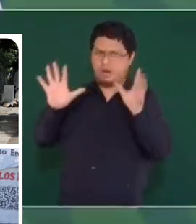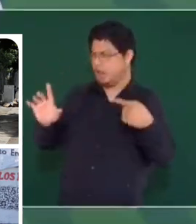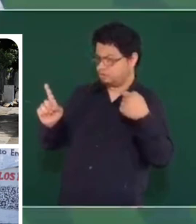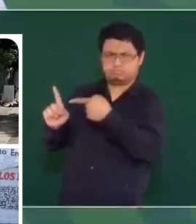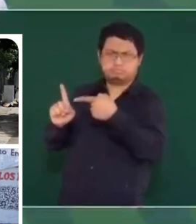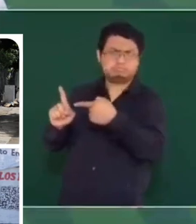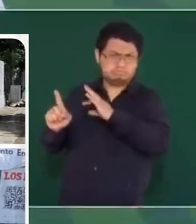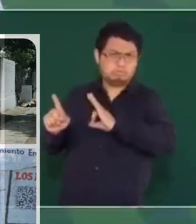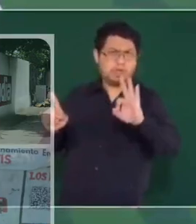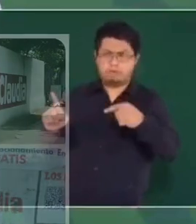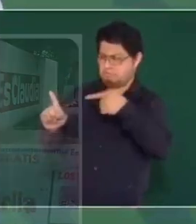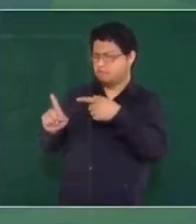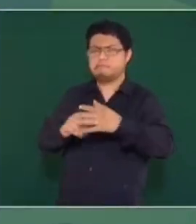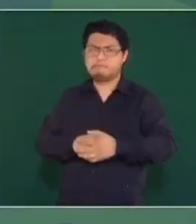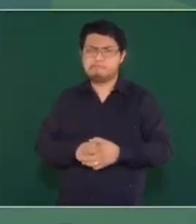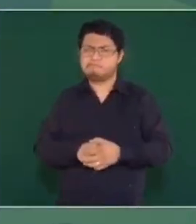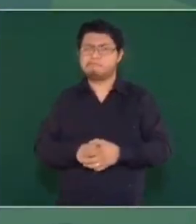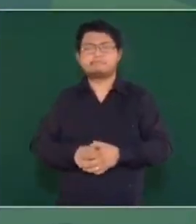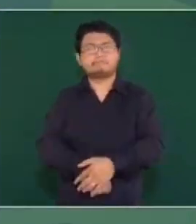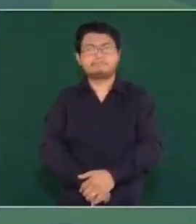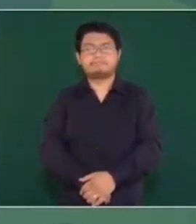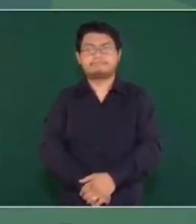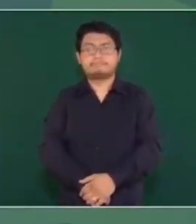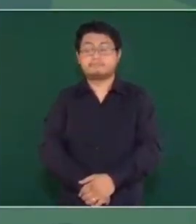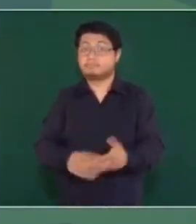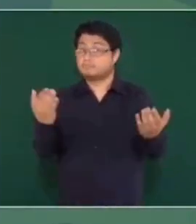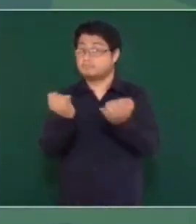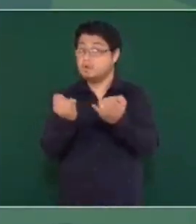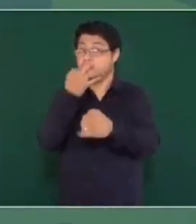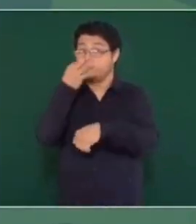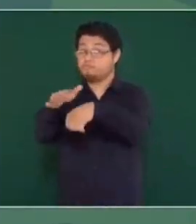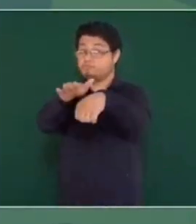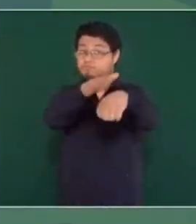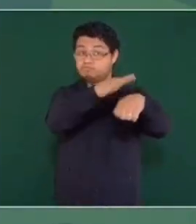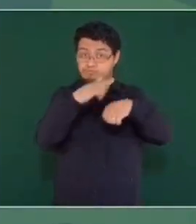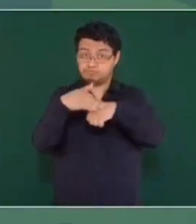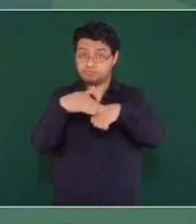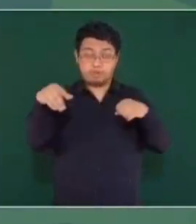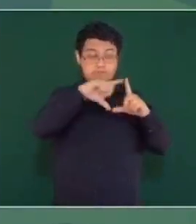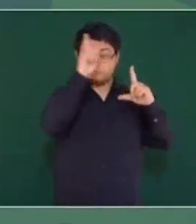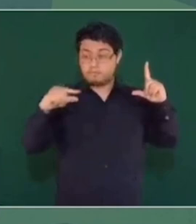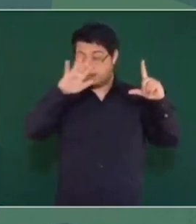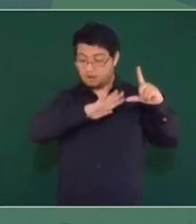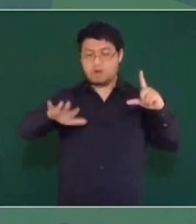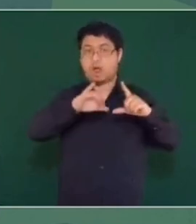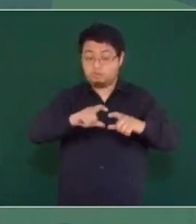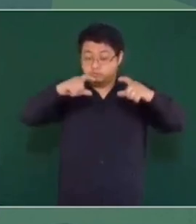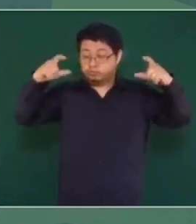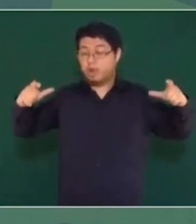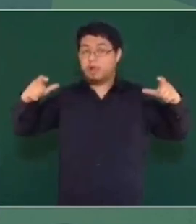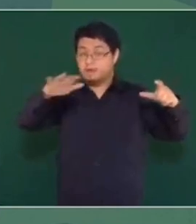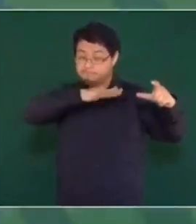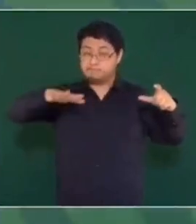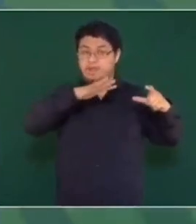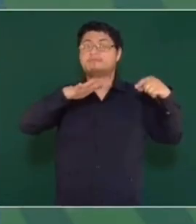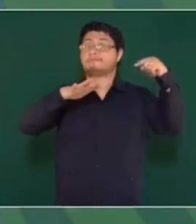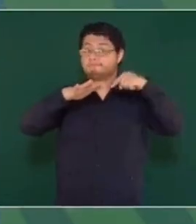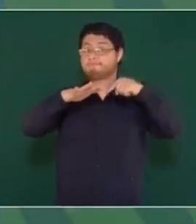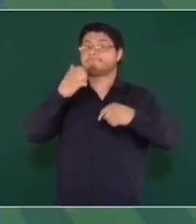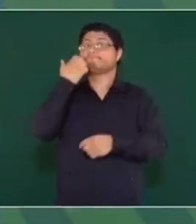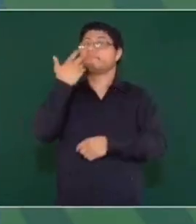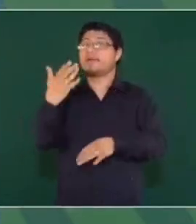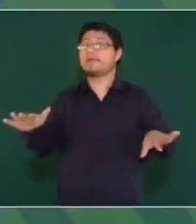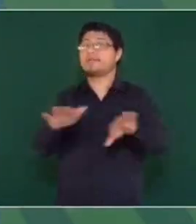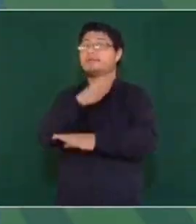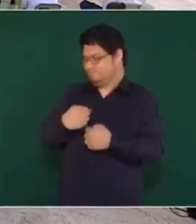toca. Y se debe de tocar. Y también que se sepa que la mayoría de la gente en México, la mayoría, quiere la